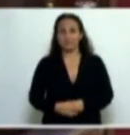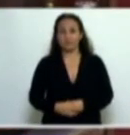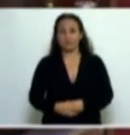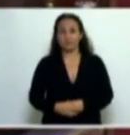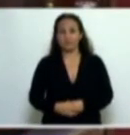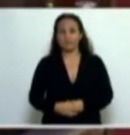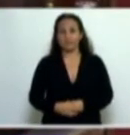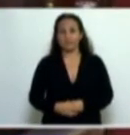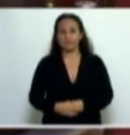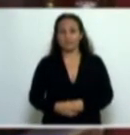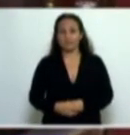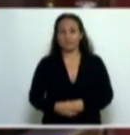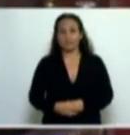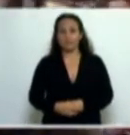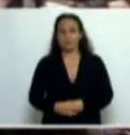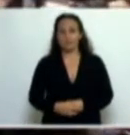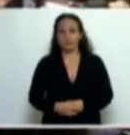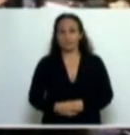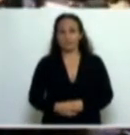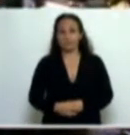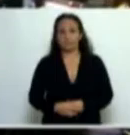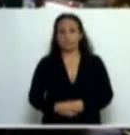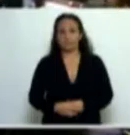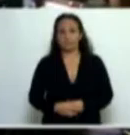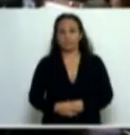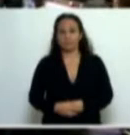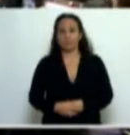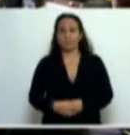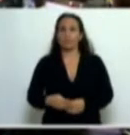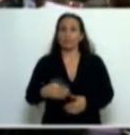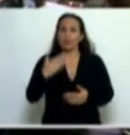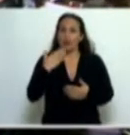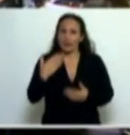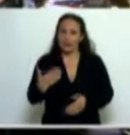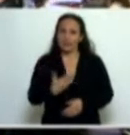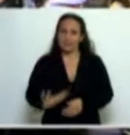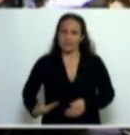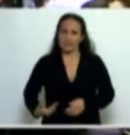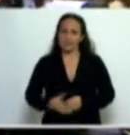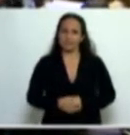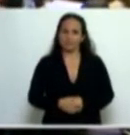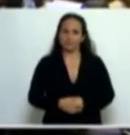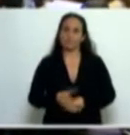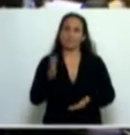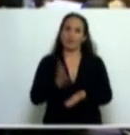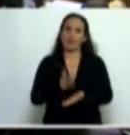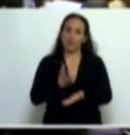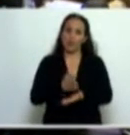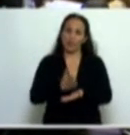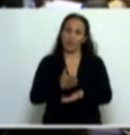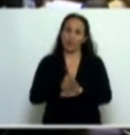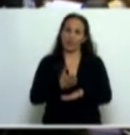Gracias, Presidenta. En el marco de seguir ampliando derechos a